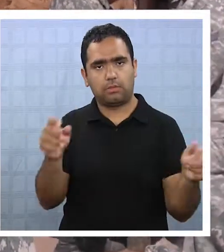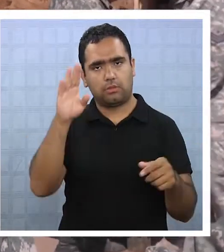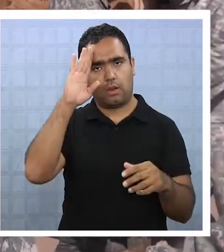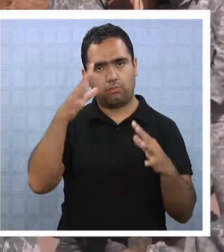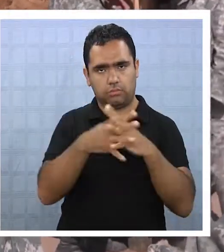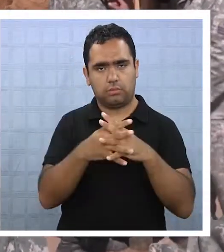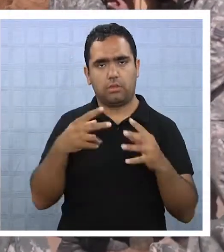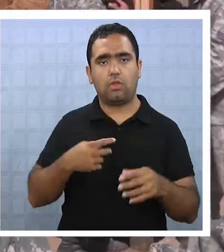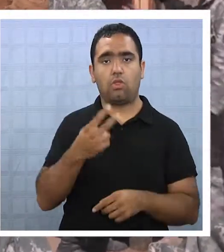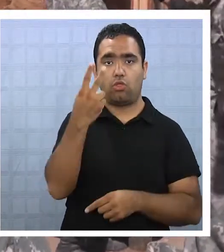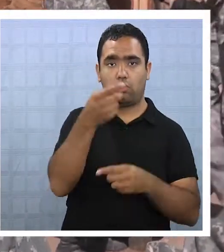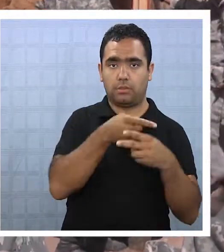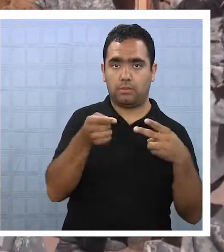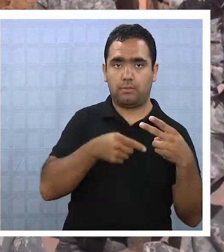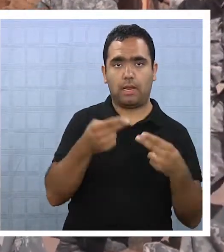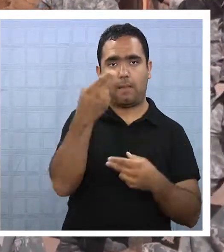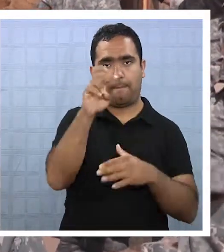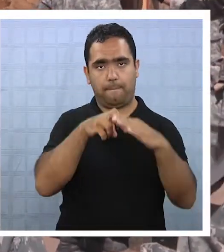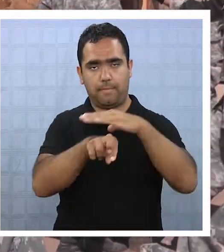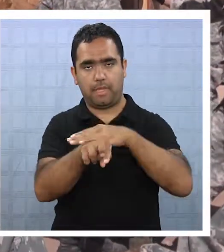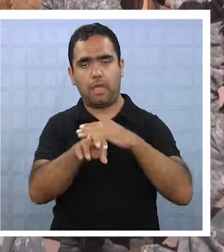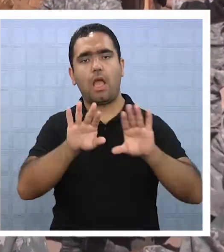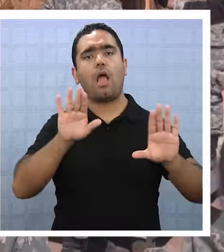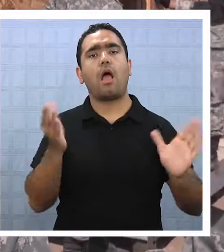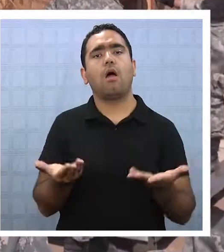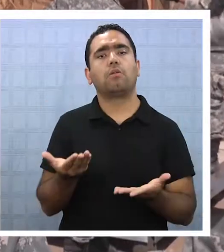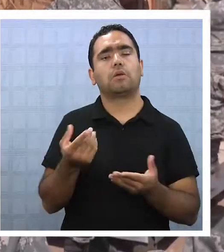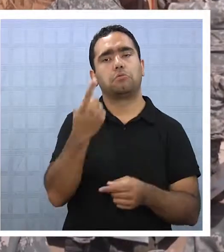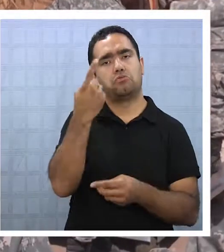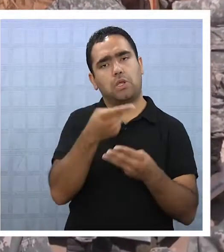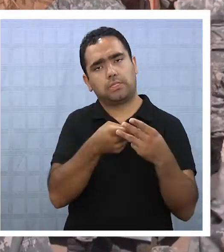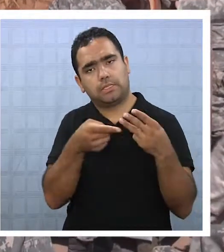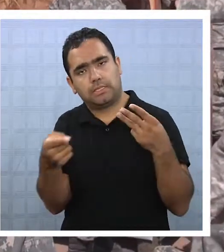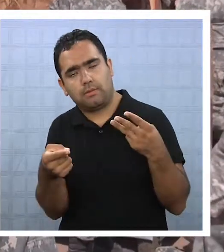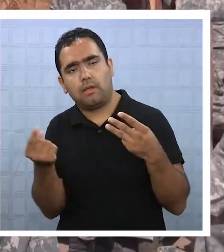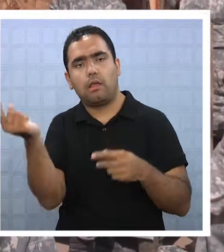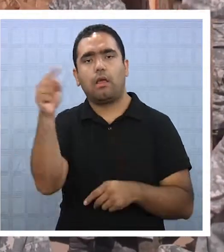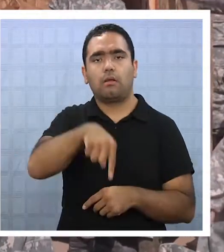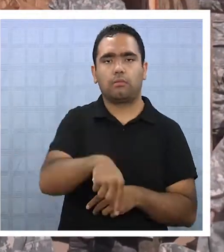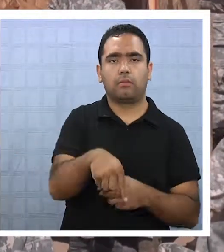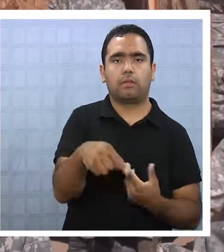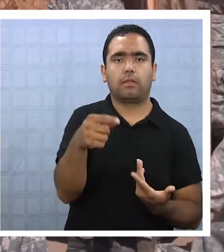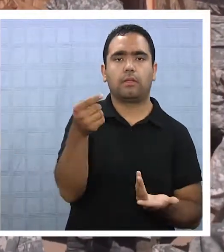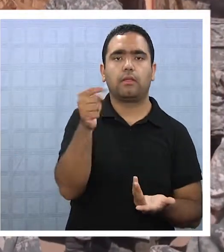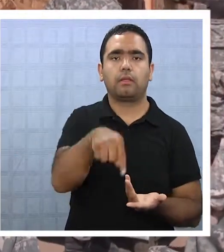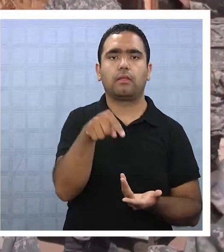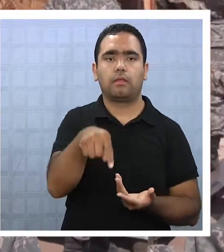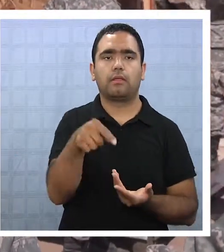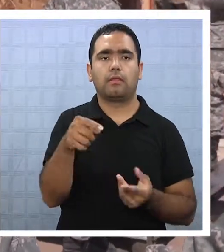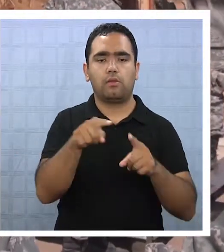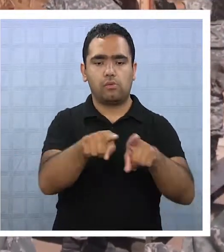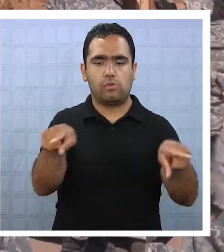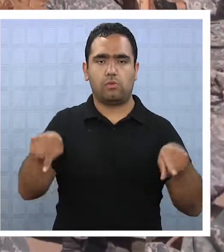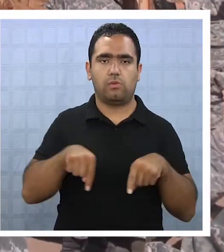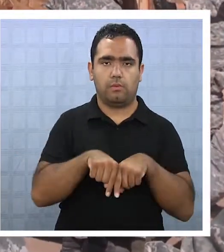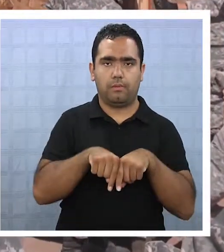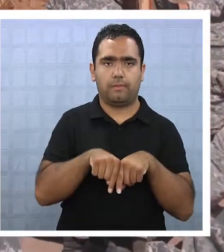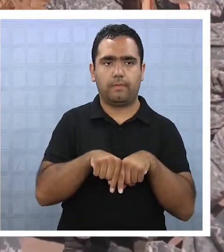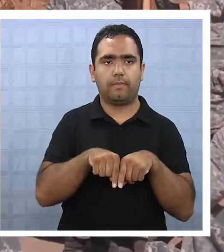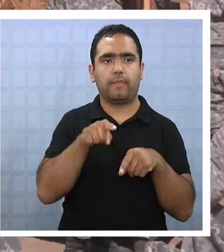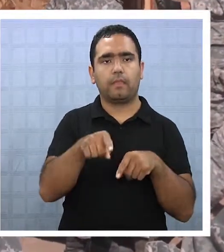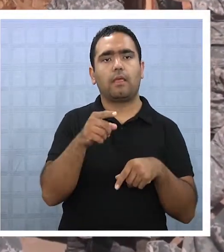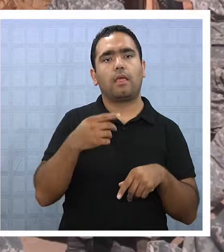los cuales trabajaron dos primeras semanas en la localidad de Pica. Y ahora ya llevan una semana trabajando acá en este predio